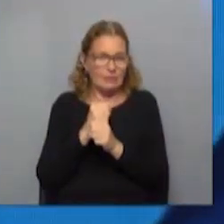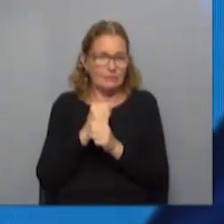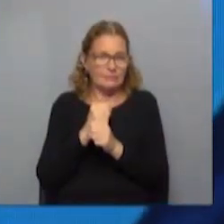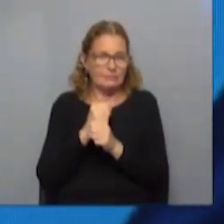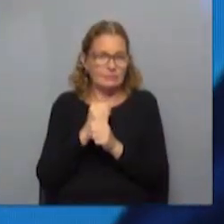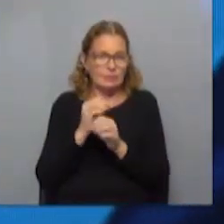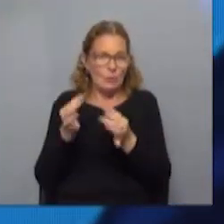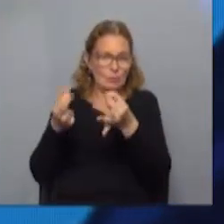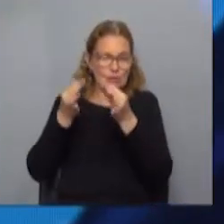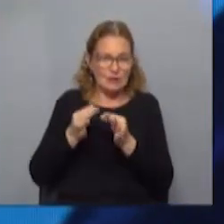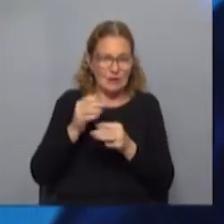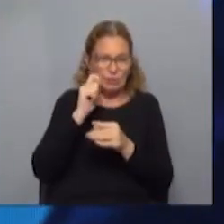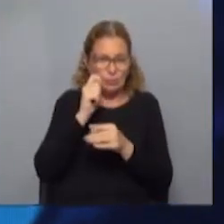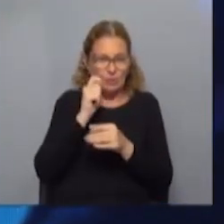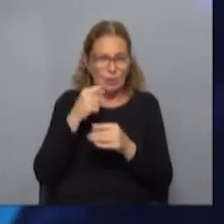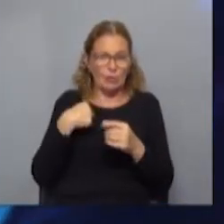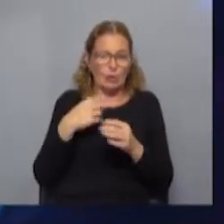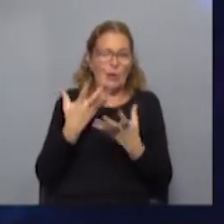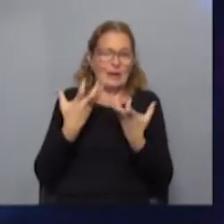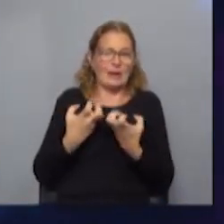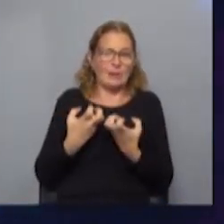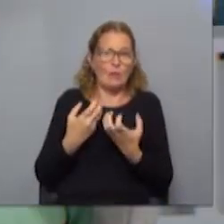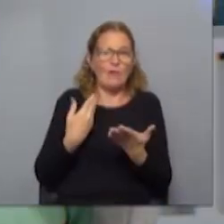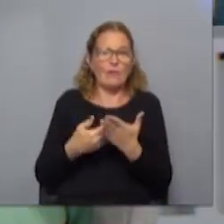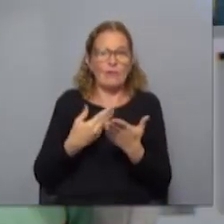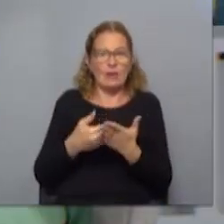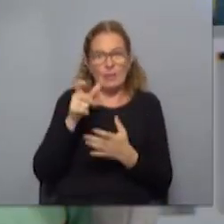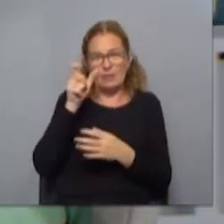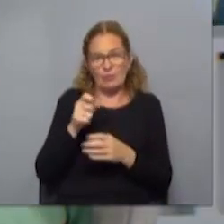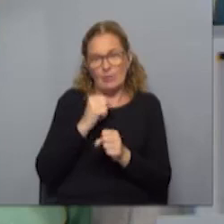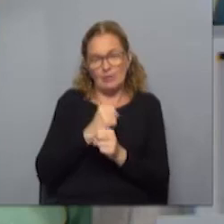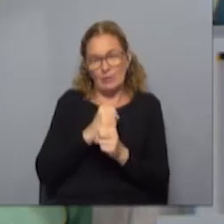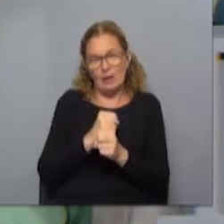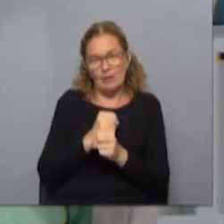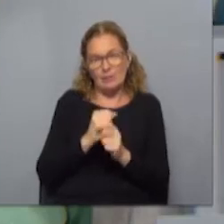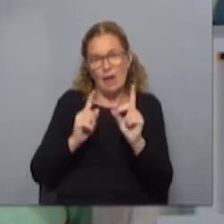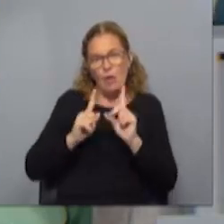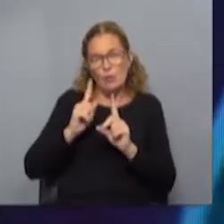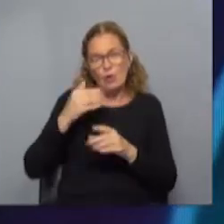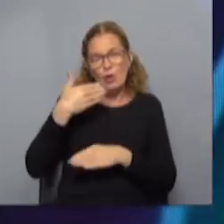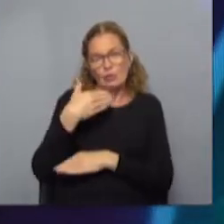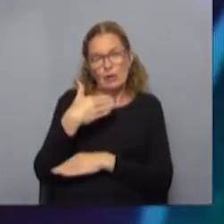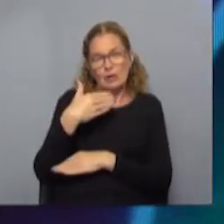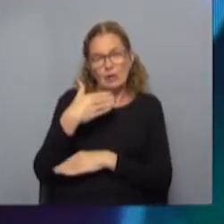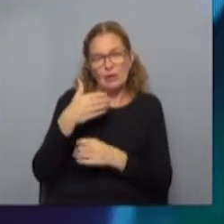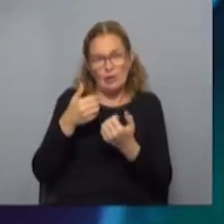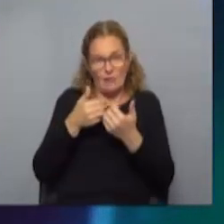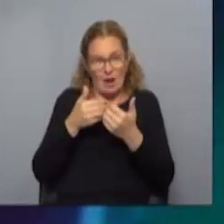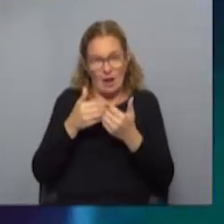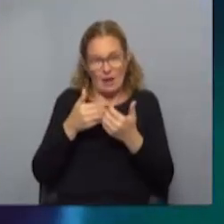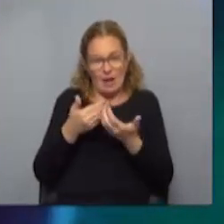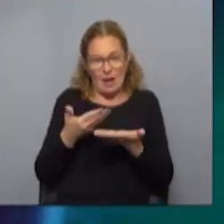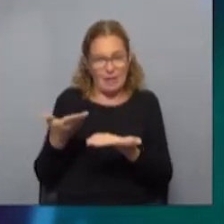momento que lleguen los turistas, que todos los estamos deseando... Falta gente. Falta gente y tenemos algunos hoteles que lamentablemente no van a poder